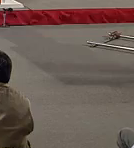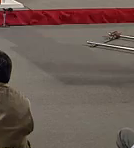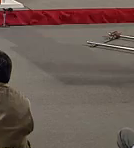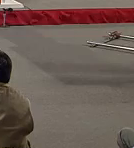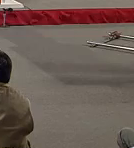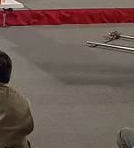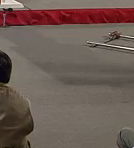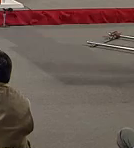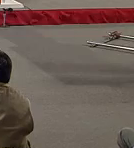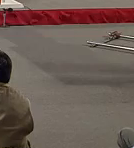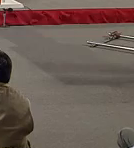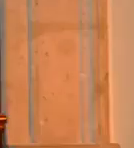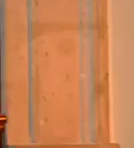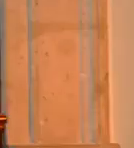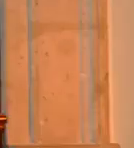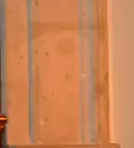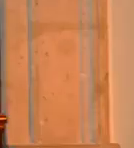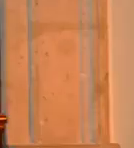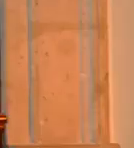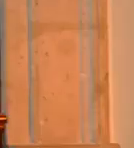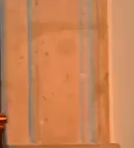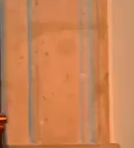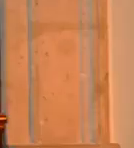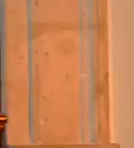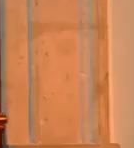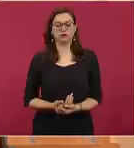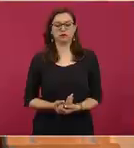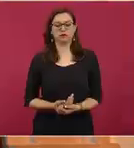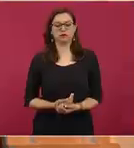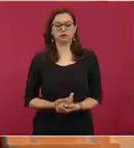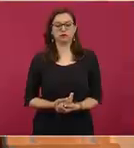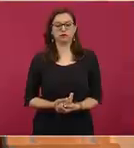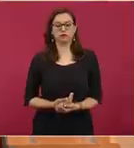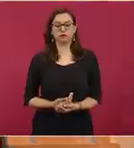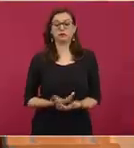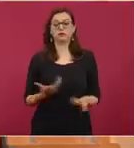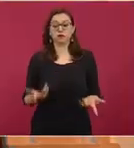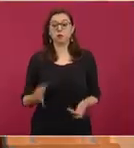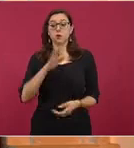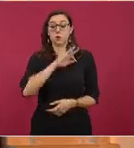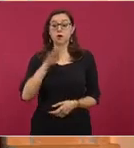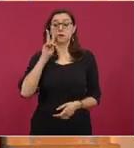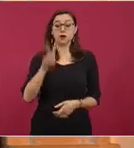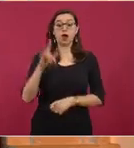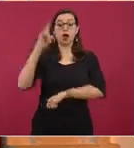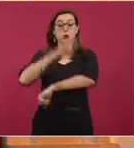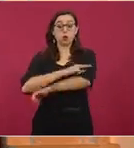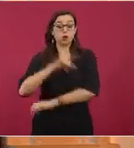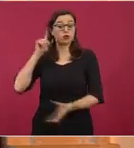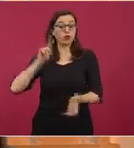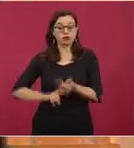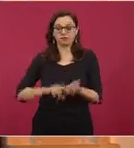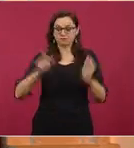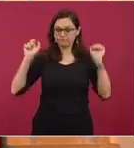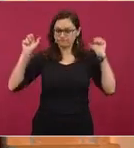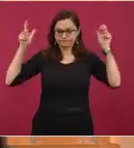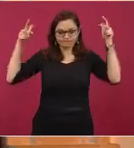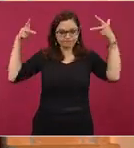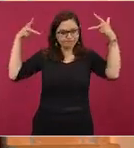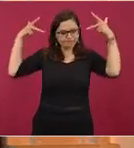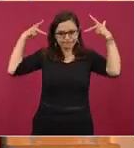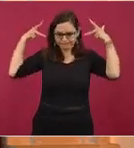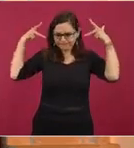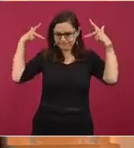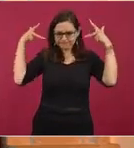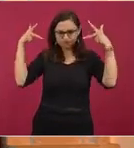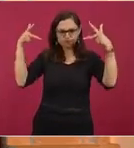toma y se va. Inmediatamente se habla al centro de monitoreo, donde están todas las cámaras, donde hay personal civil y personal